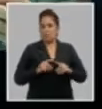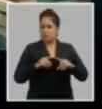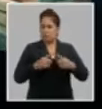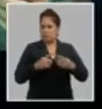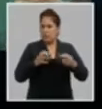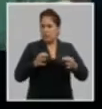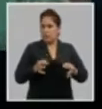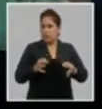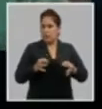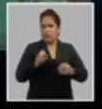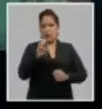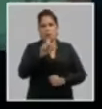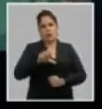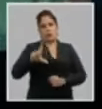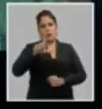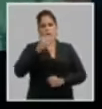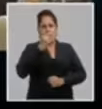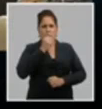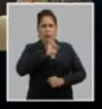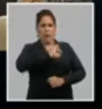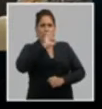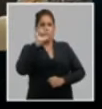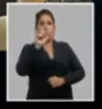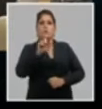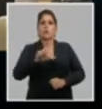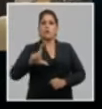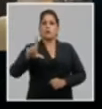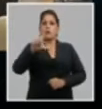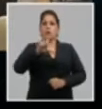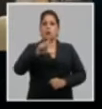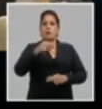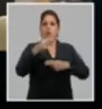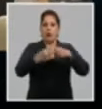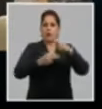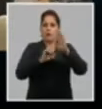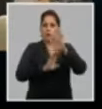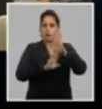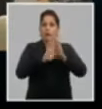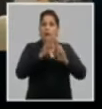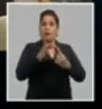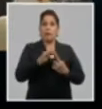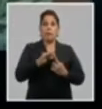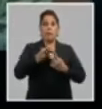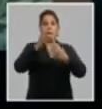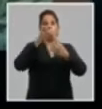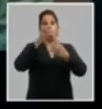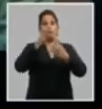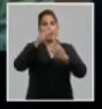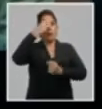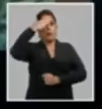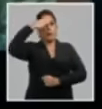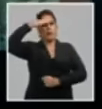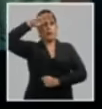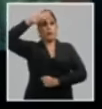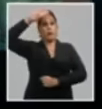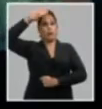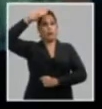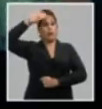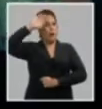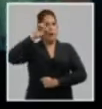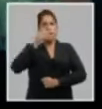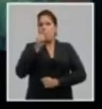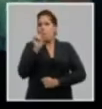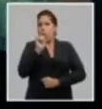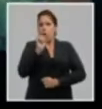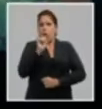en el socialismo. Y qué privilegio para un país ser uno de los